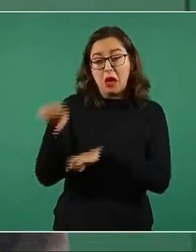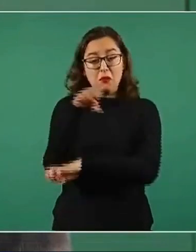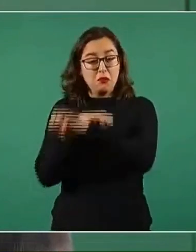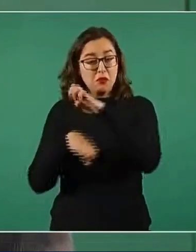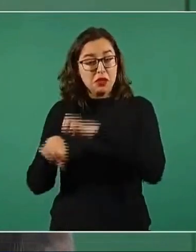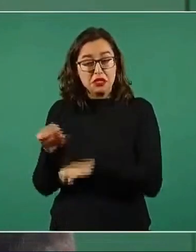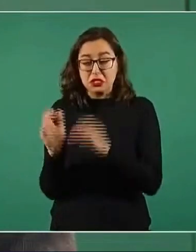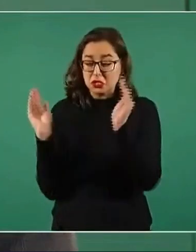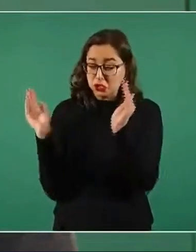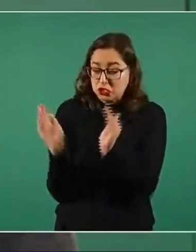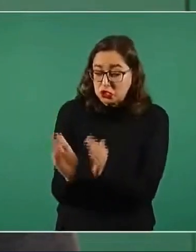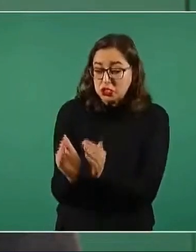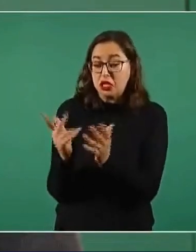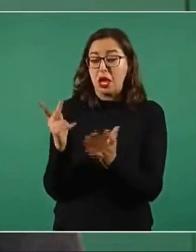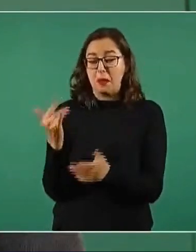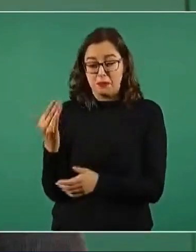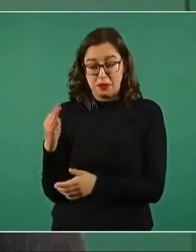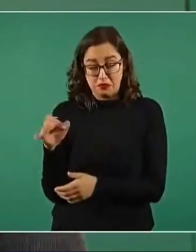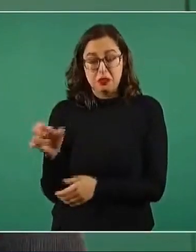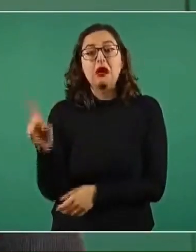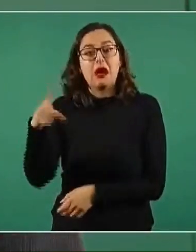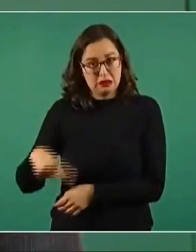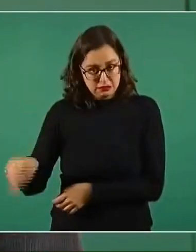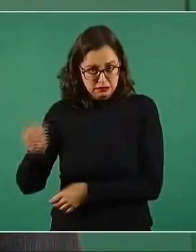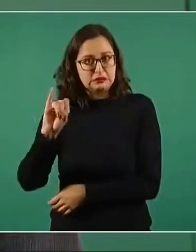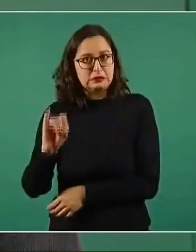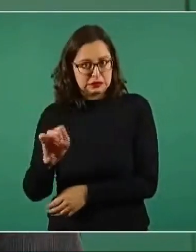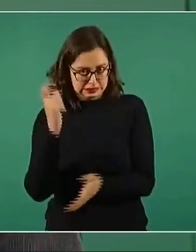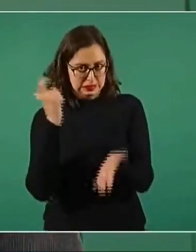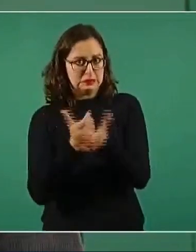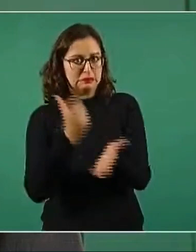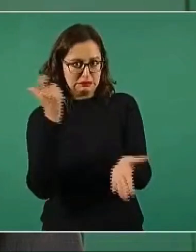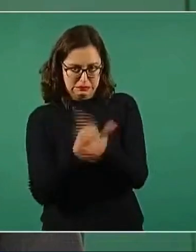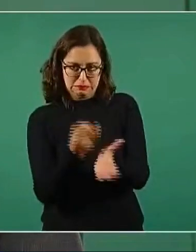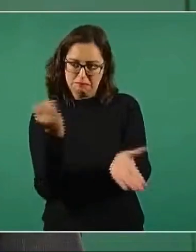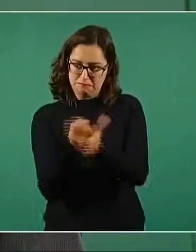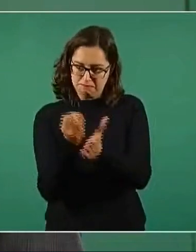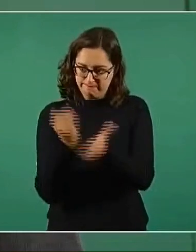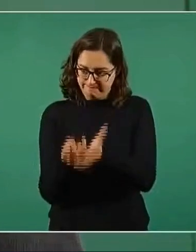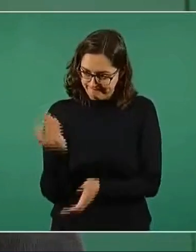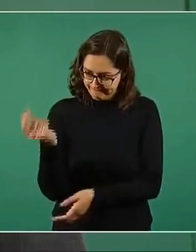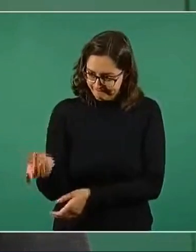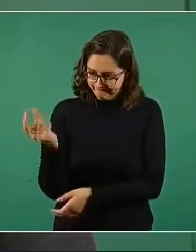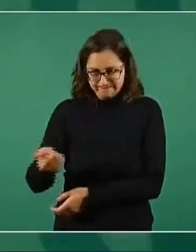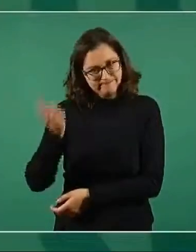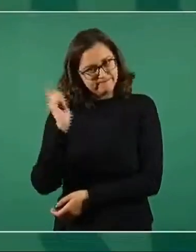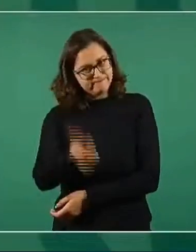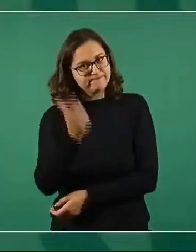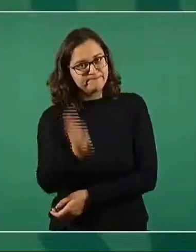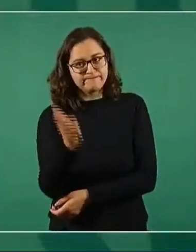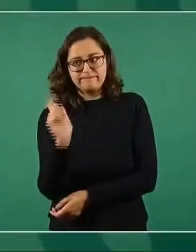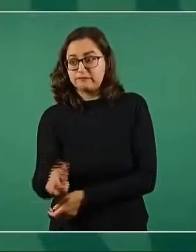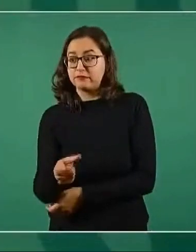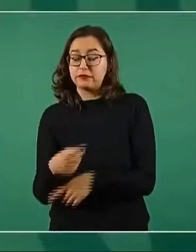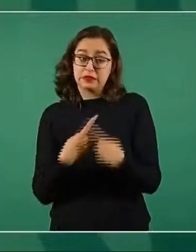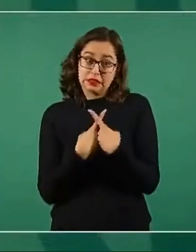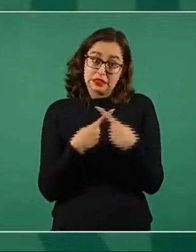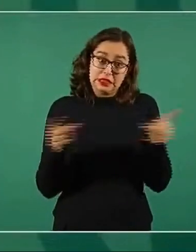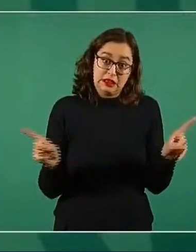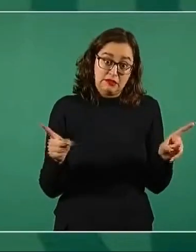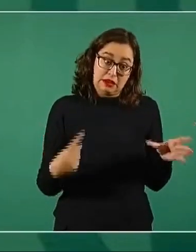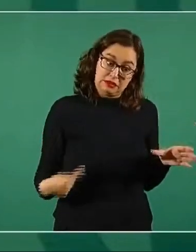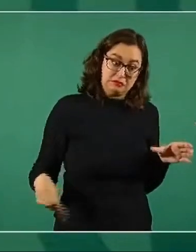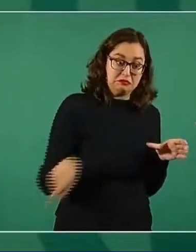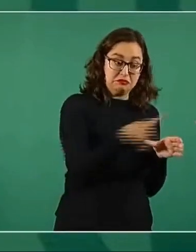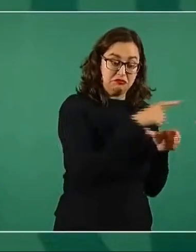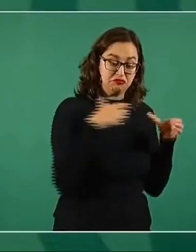medianos comerciantes, pero los de mero arriba, los que dominaban y se sentían los dueños de